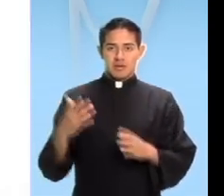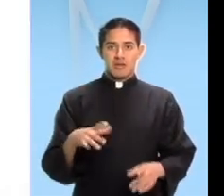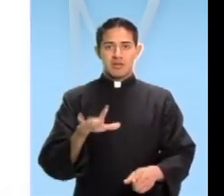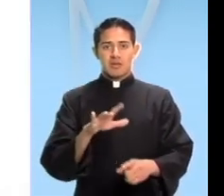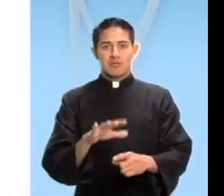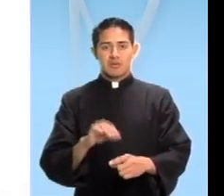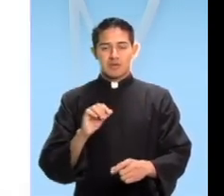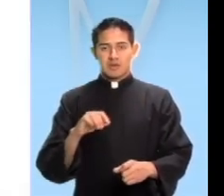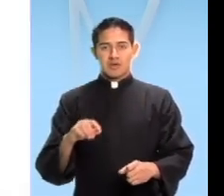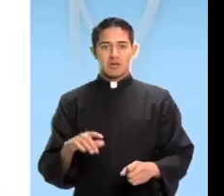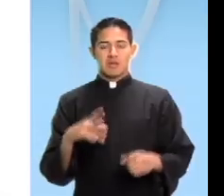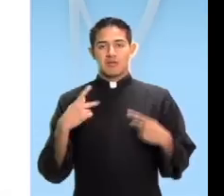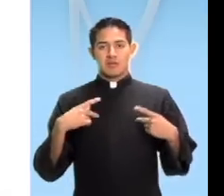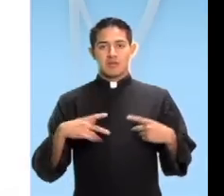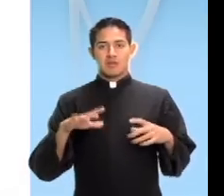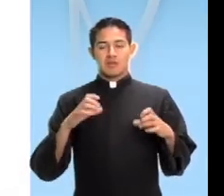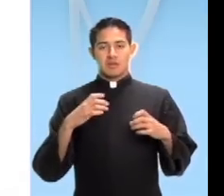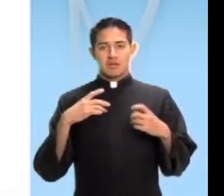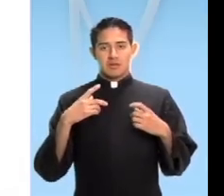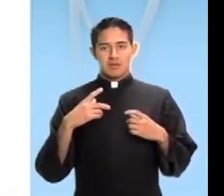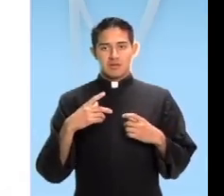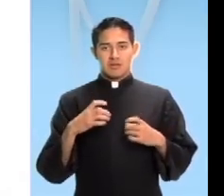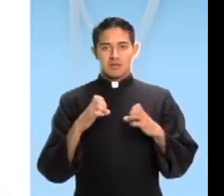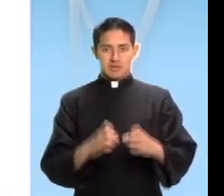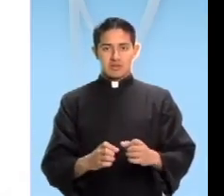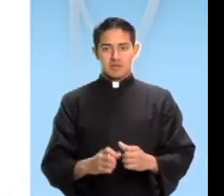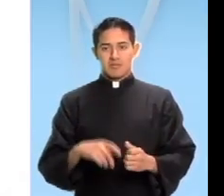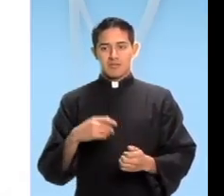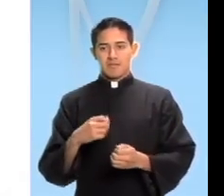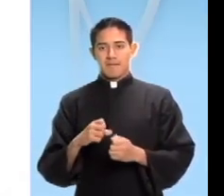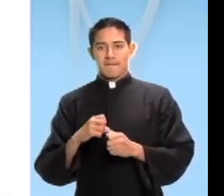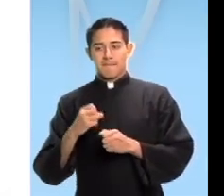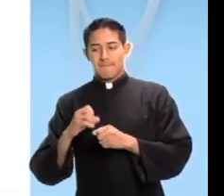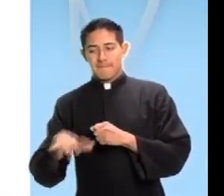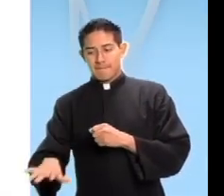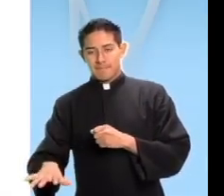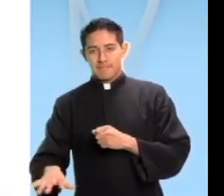lo que estaba perdido. Palabra del Señor.